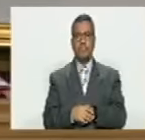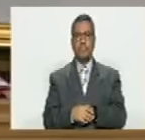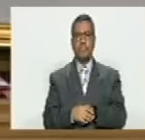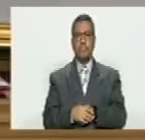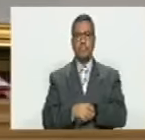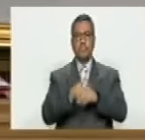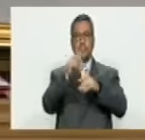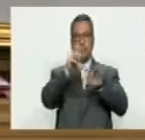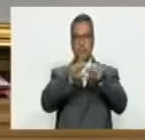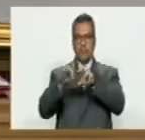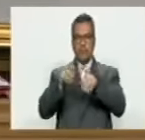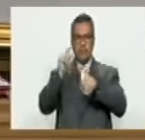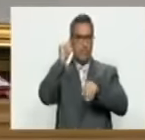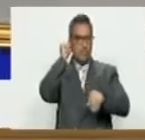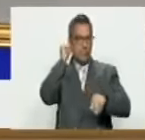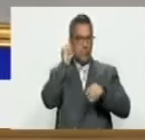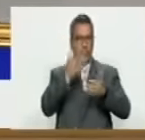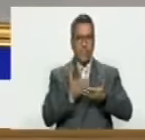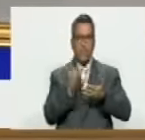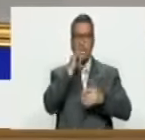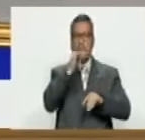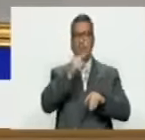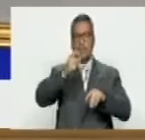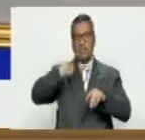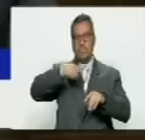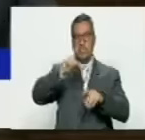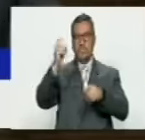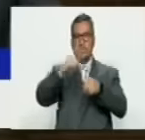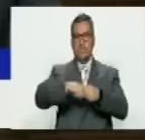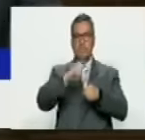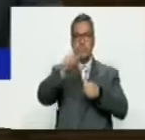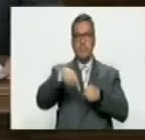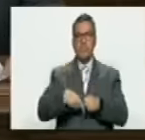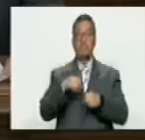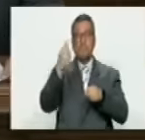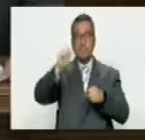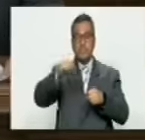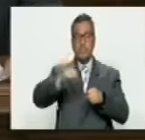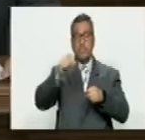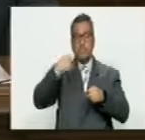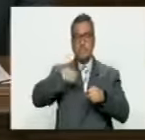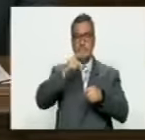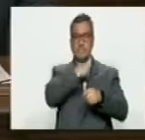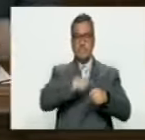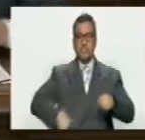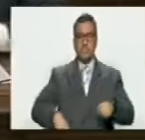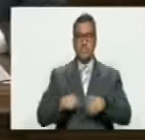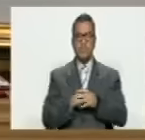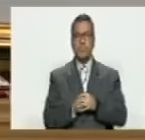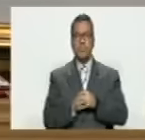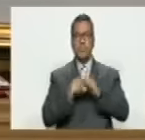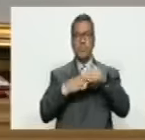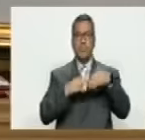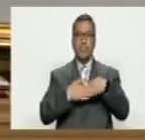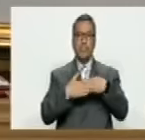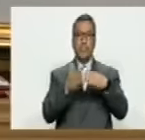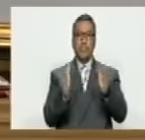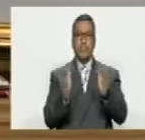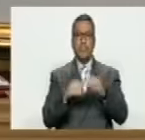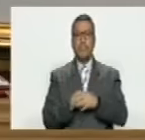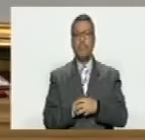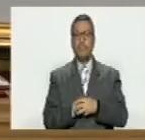Ciudadana Secretaria, sirve a informar si hay quórum. Hay quórum, Ciudadano Presidente. Se abre la sesión.